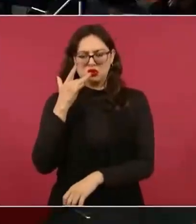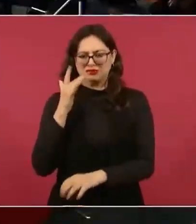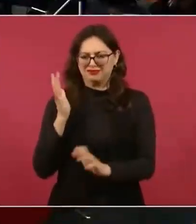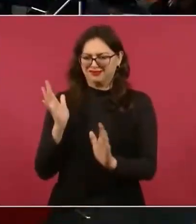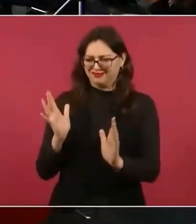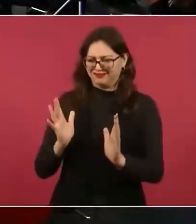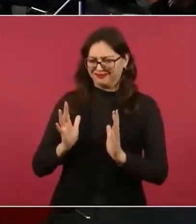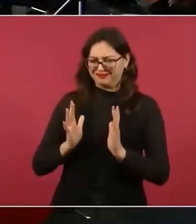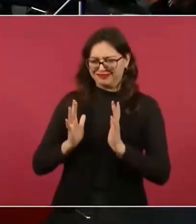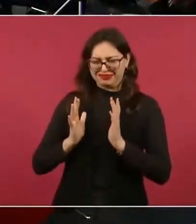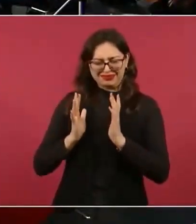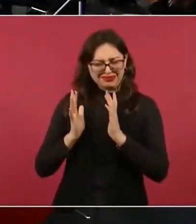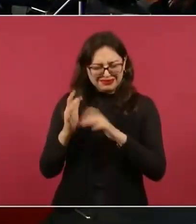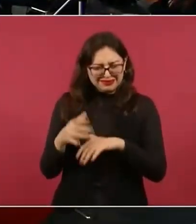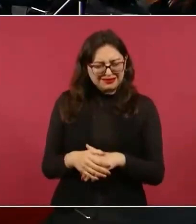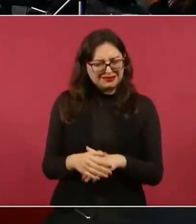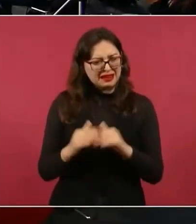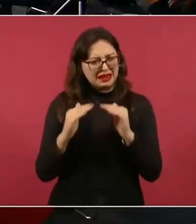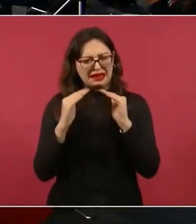A una residencia.